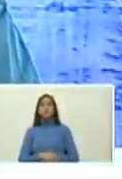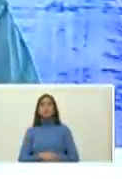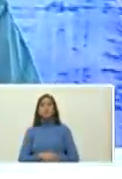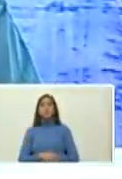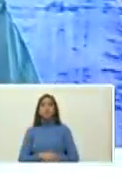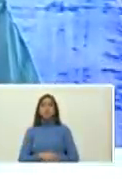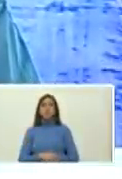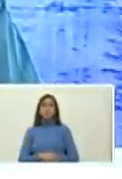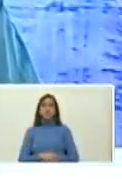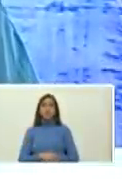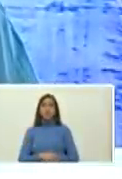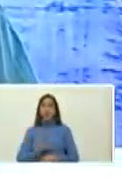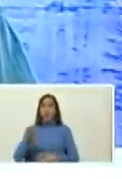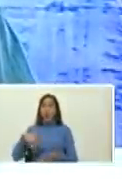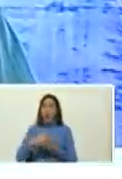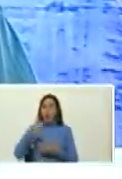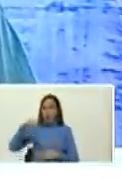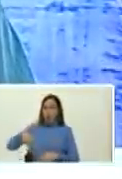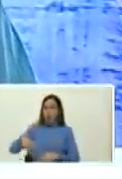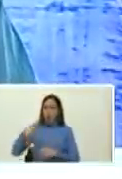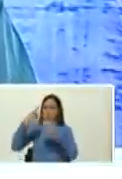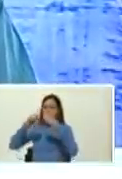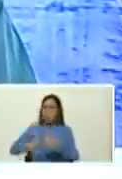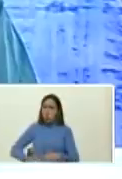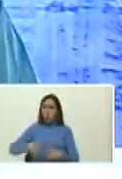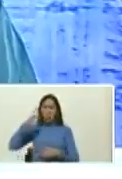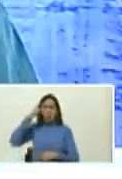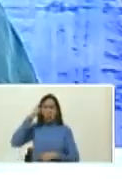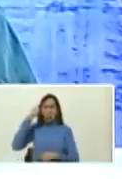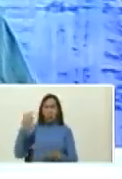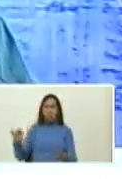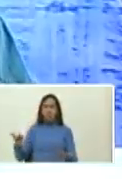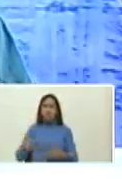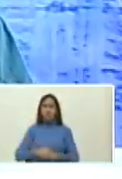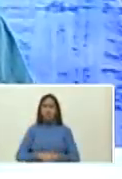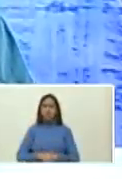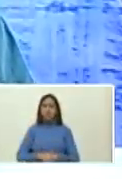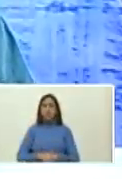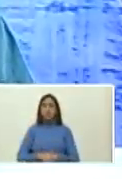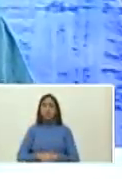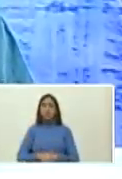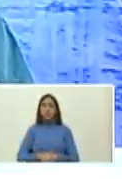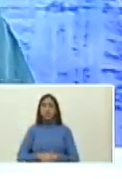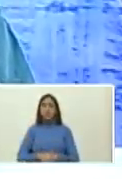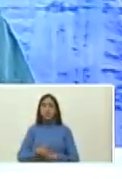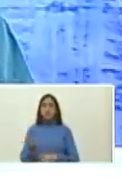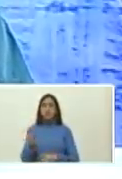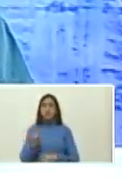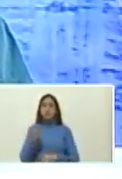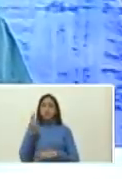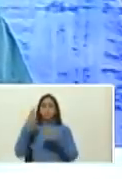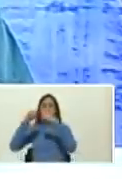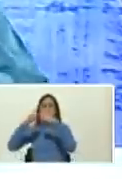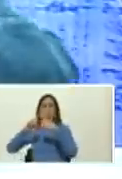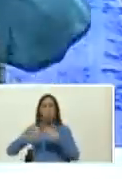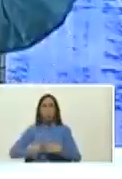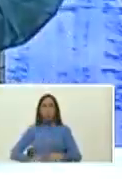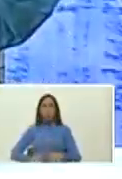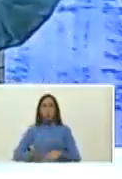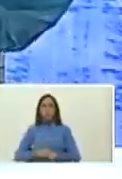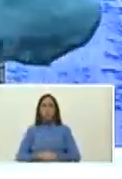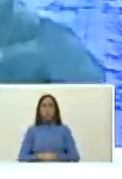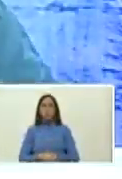a noviembre ¿cuánto tiempo es? a abril mayo junio julio agosto septiembre octubre noviembre